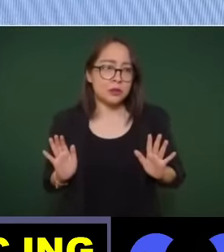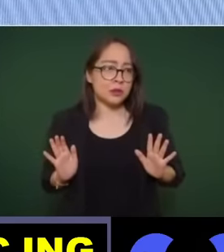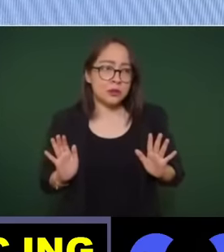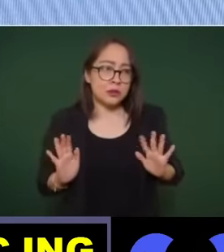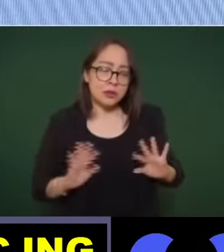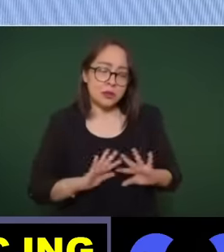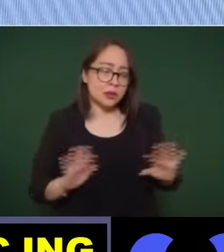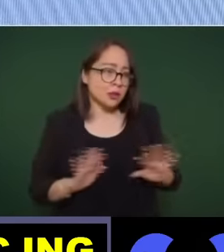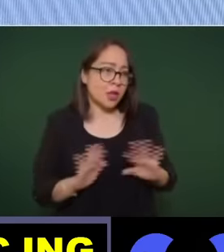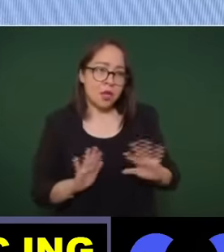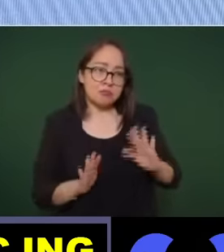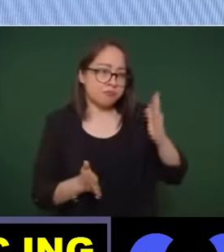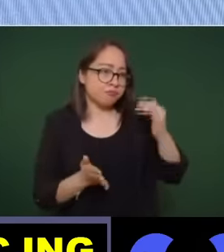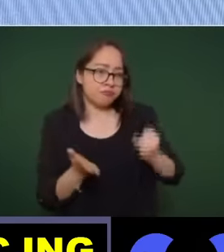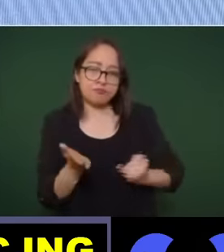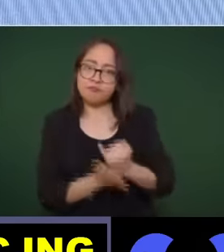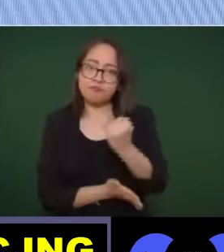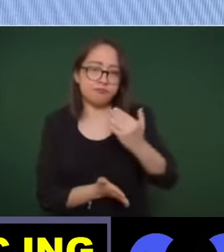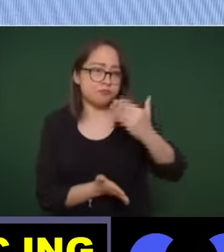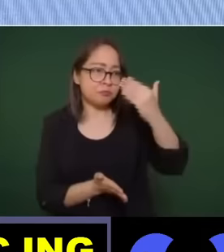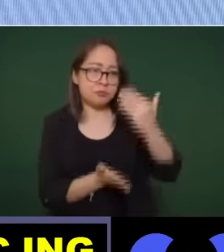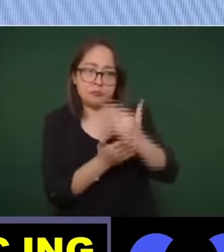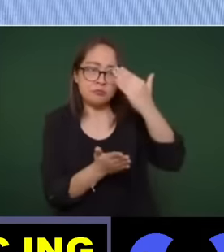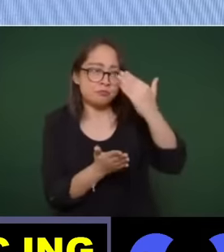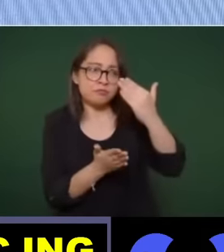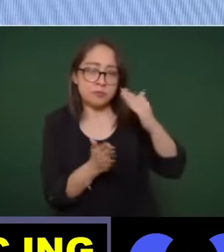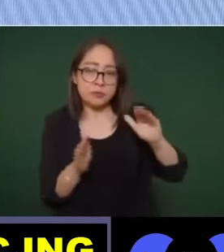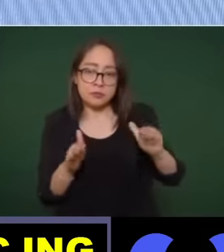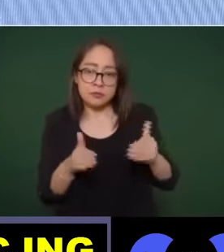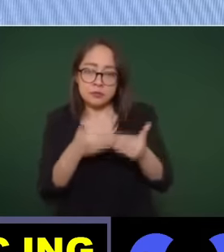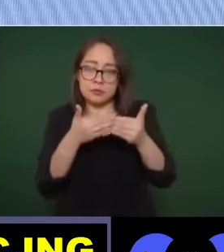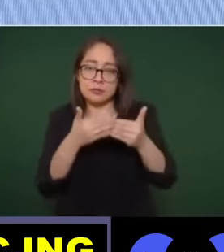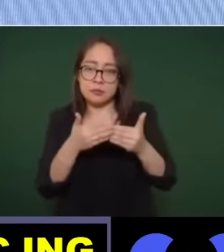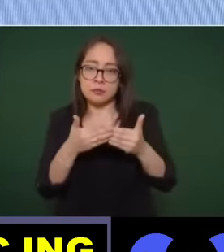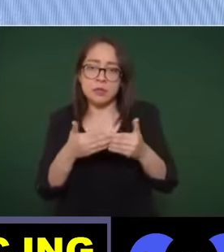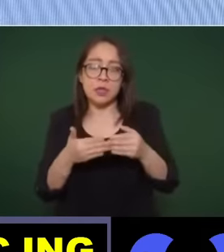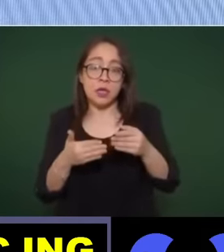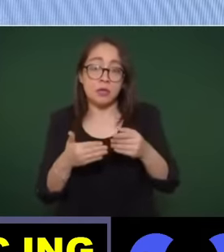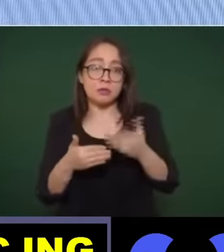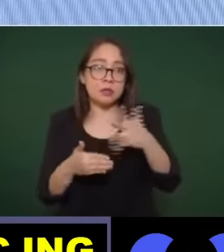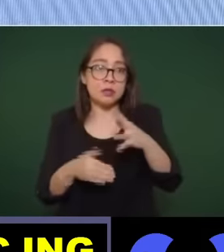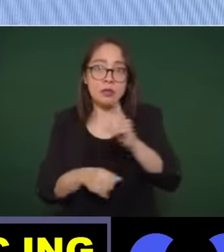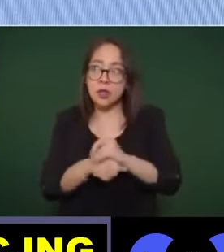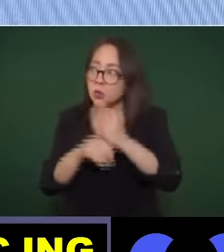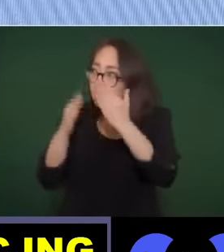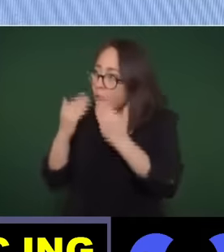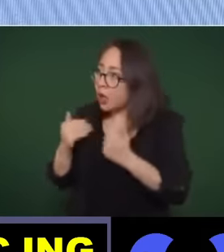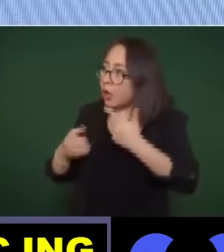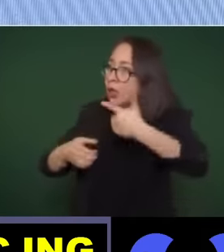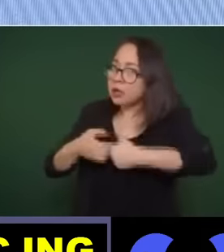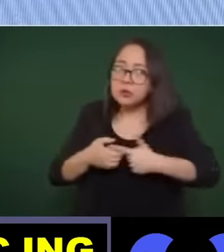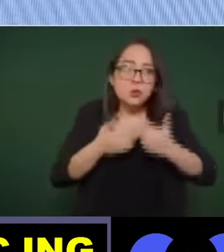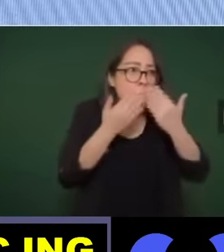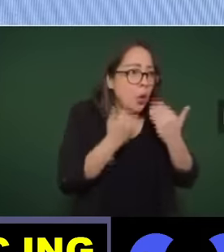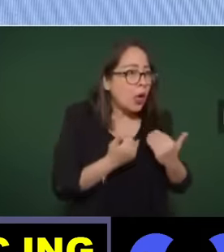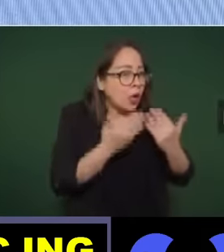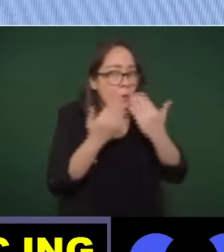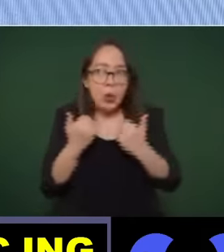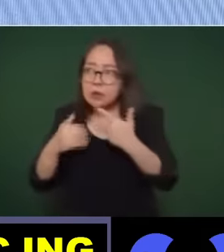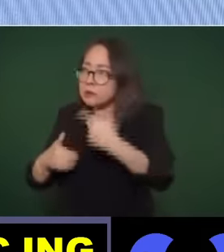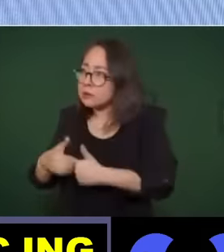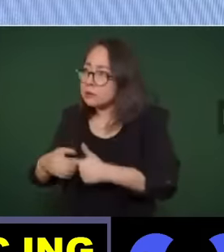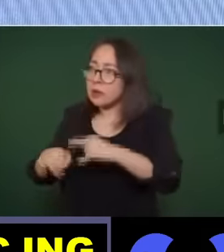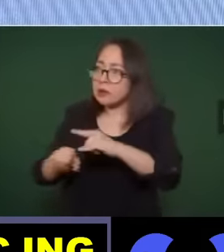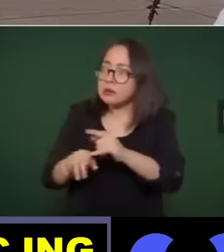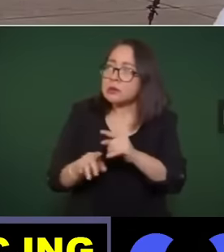10 días. La gente hacía colas y aguantó la